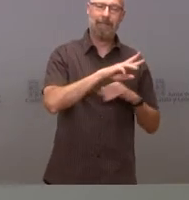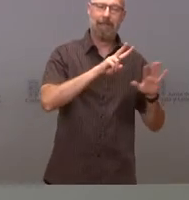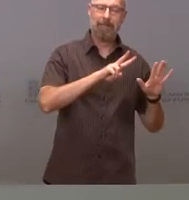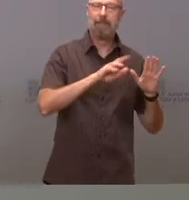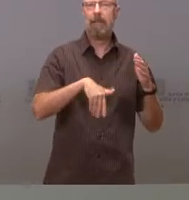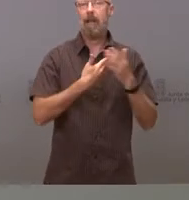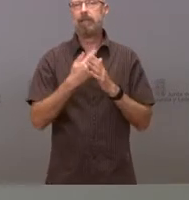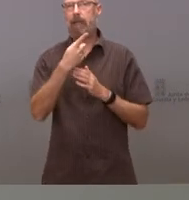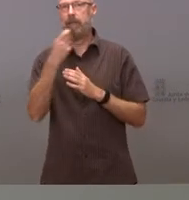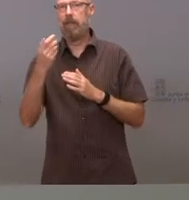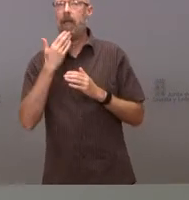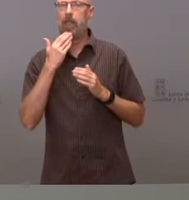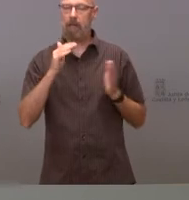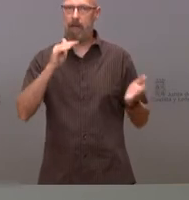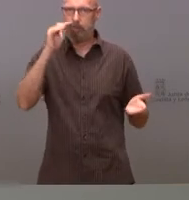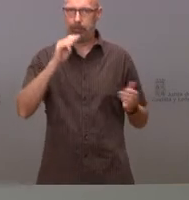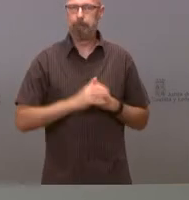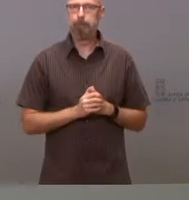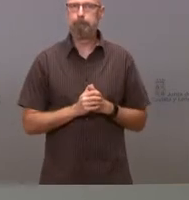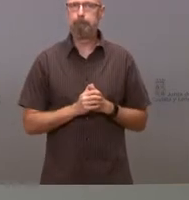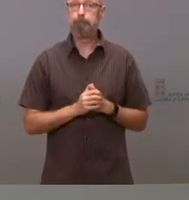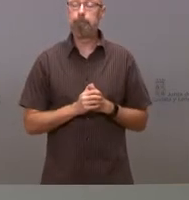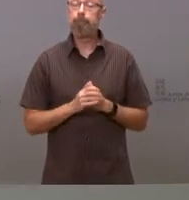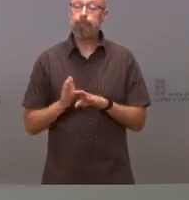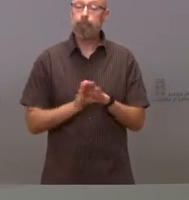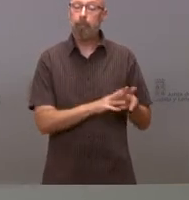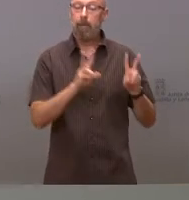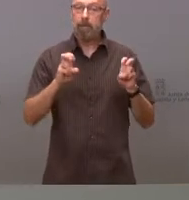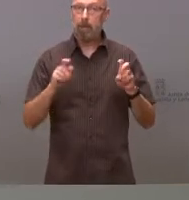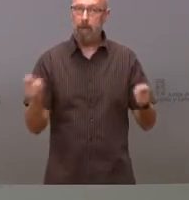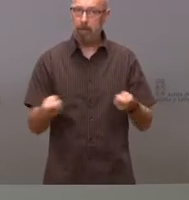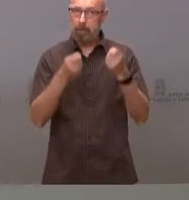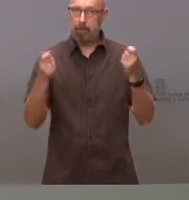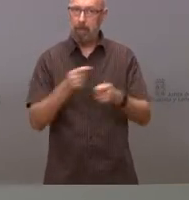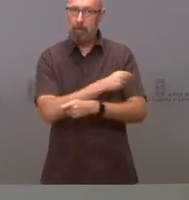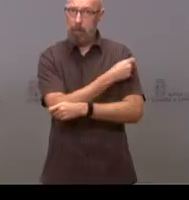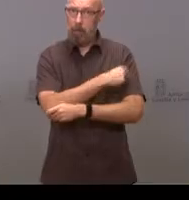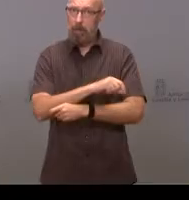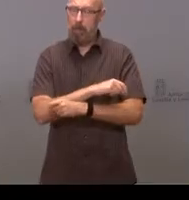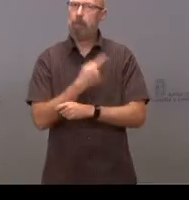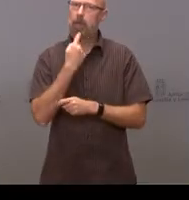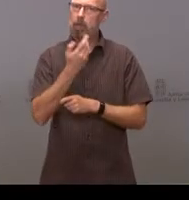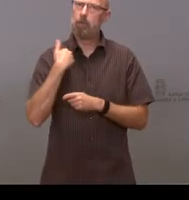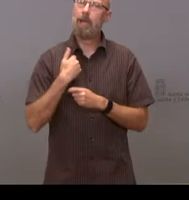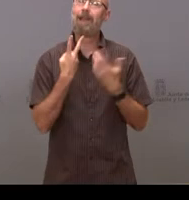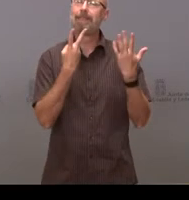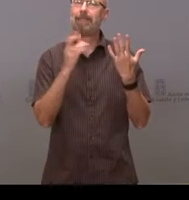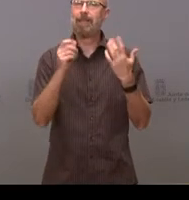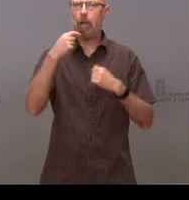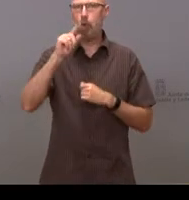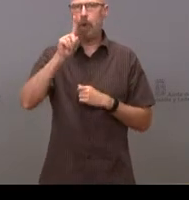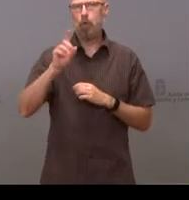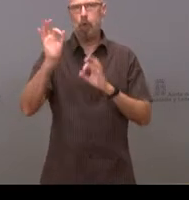y 100 años. En cuanto a la campaña de vacunación, como he dicho al inicio, hoy hemos alcanzado el 70,1% de la